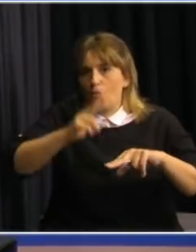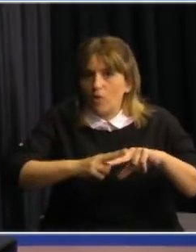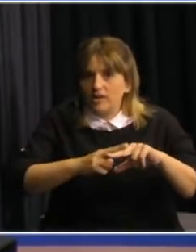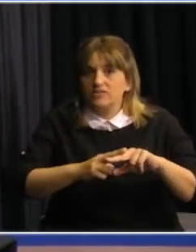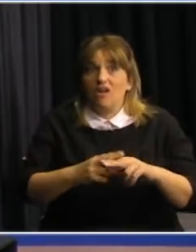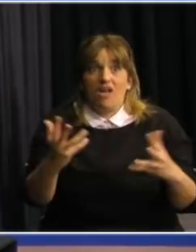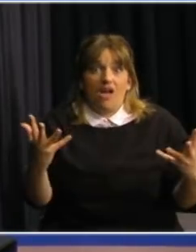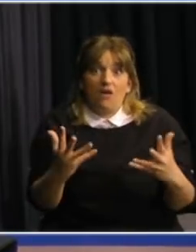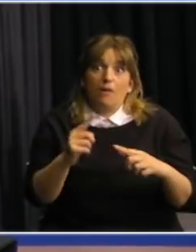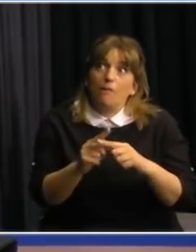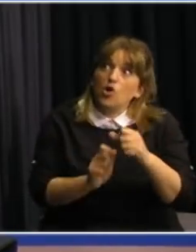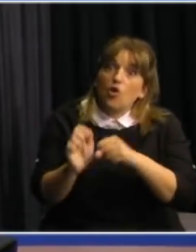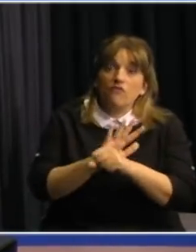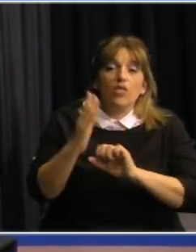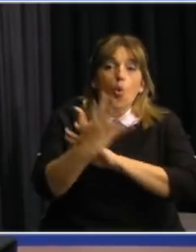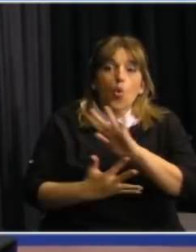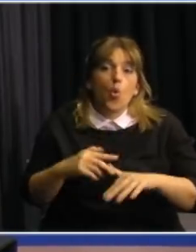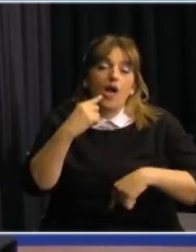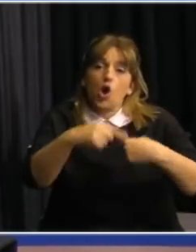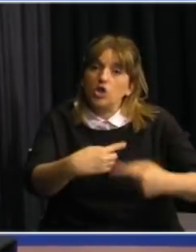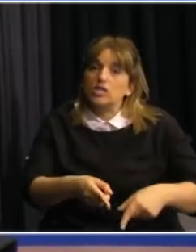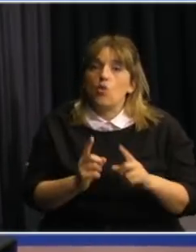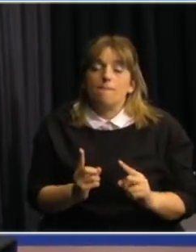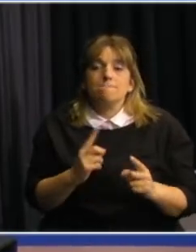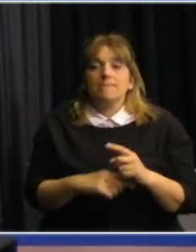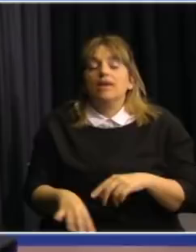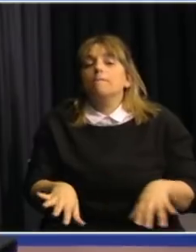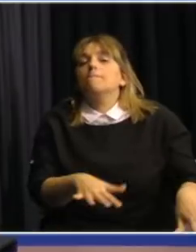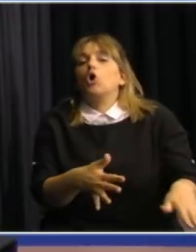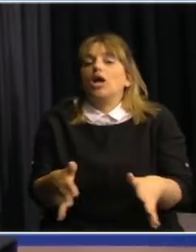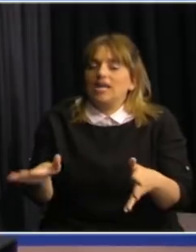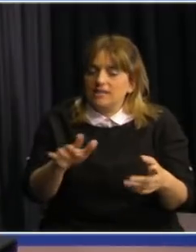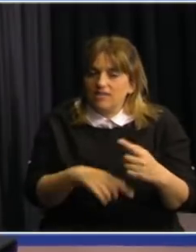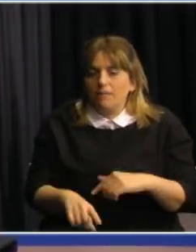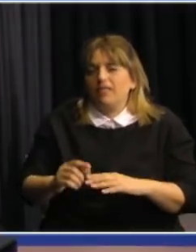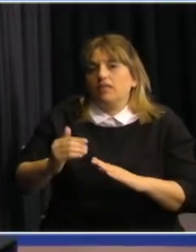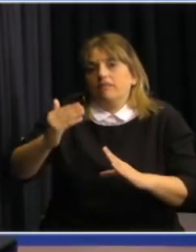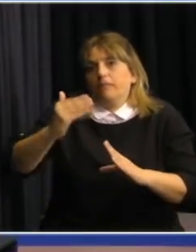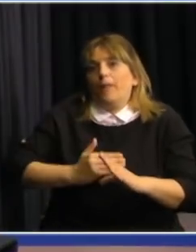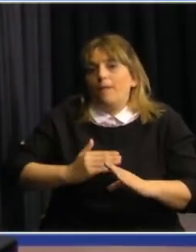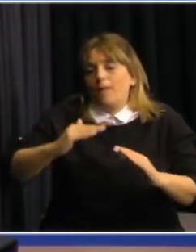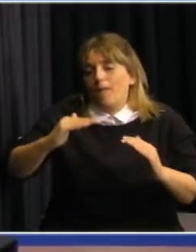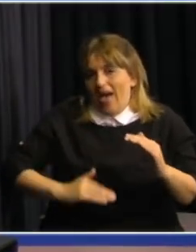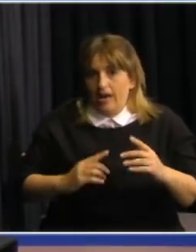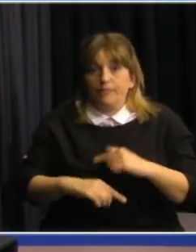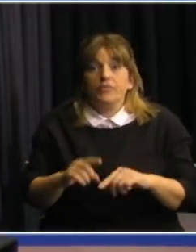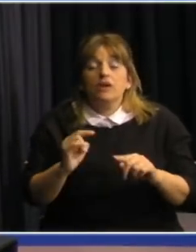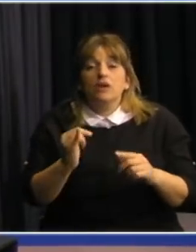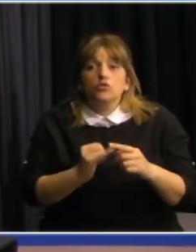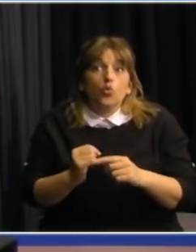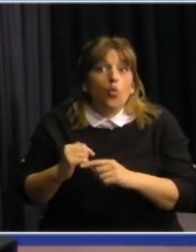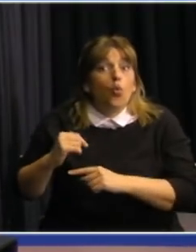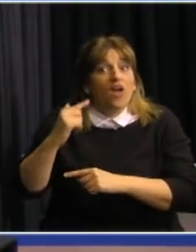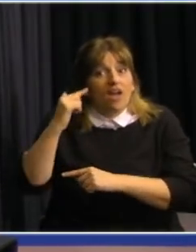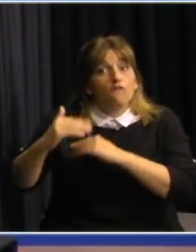todavía las muertes por COVID en Uruguay se mantienen como una causa de muerte relativamente muy, muy menor. El curso evolutivo